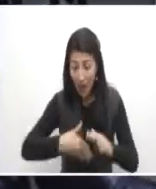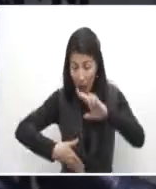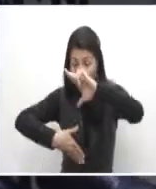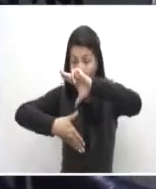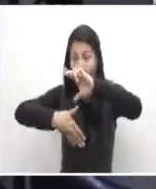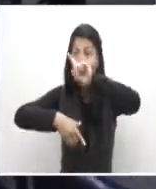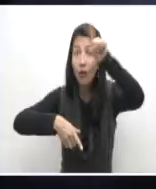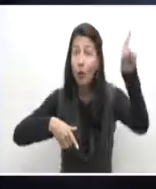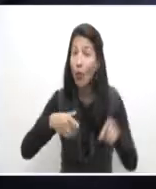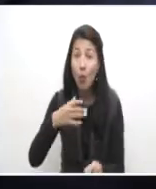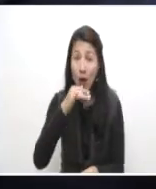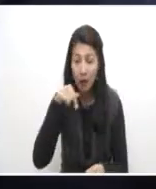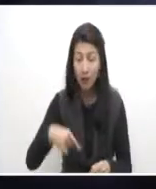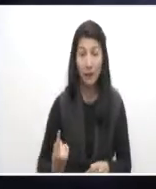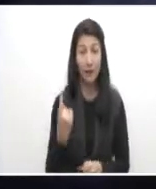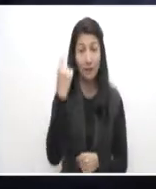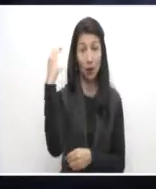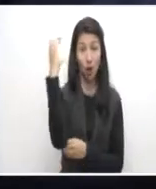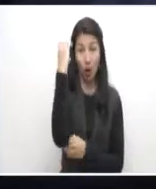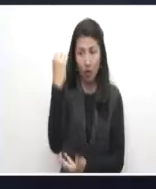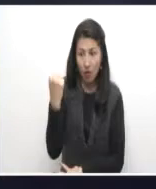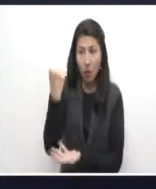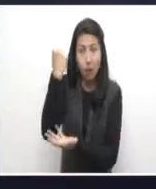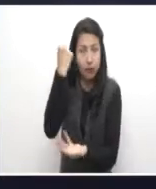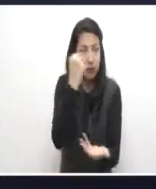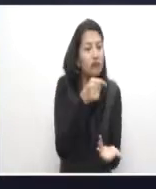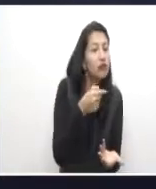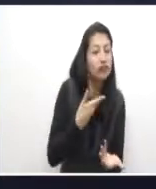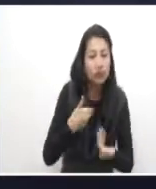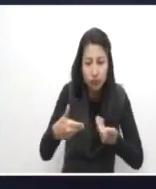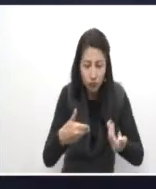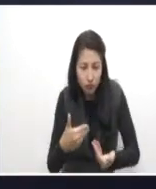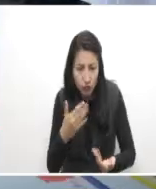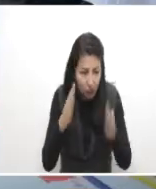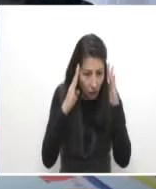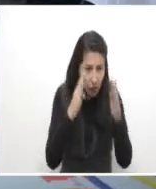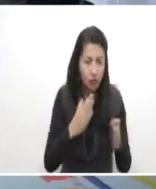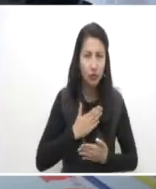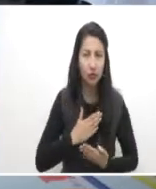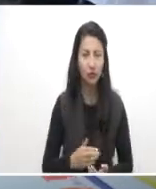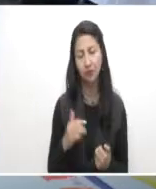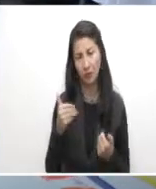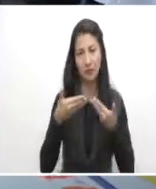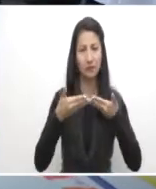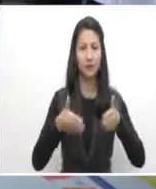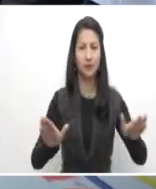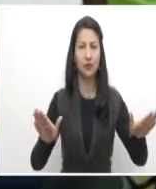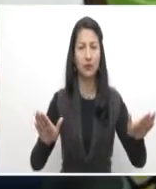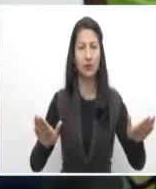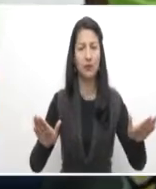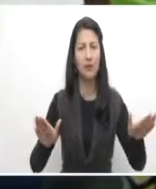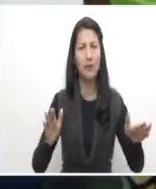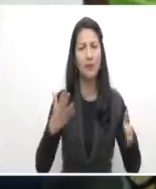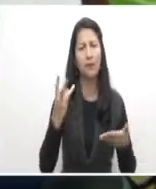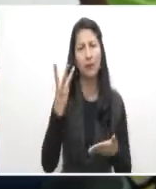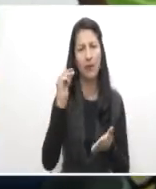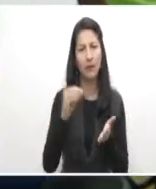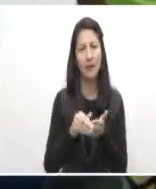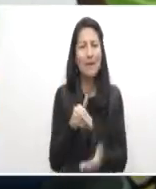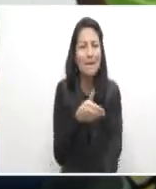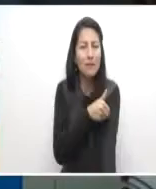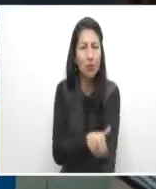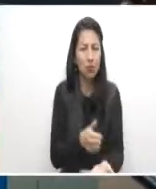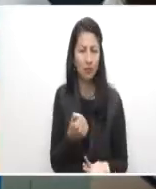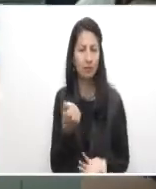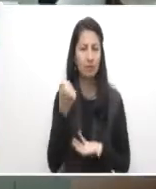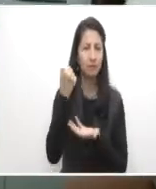como el Fondo Emprender. De manera simultánea, en todas las regionales del país, se abrió oficialmente la primera convocatoria nacional por 30 mil millones